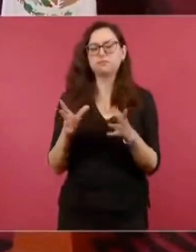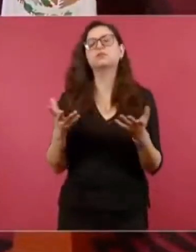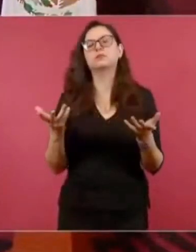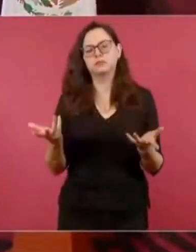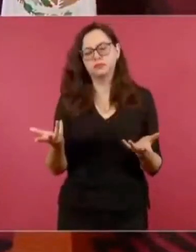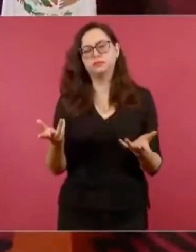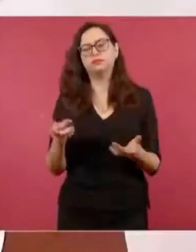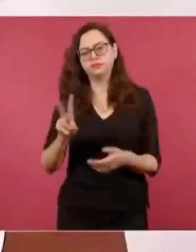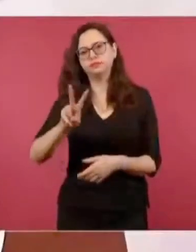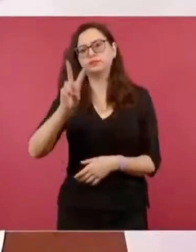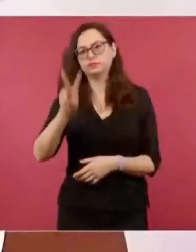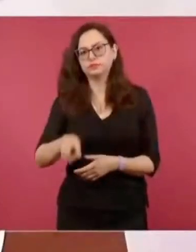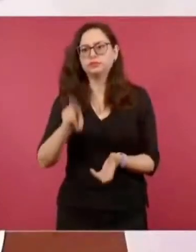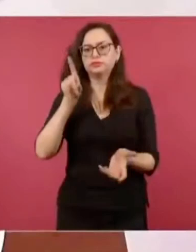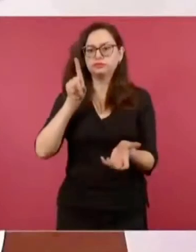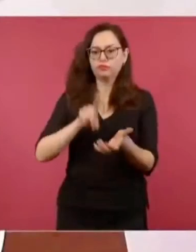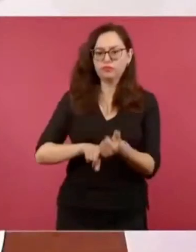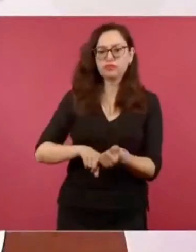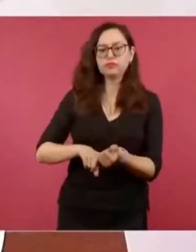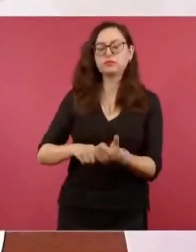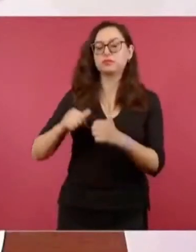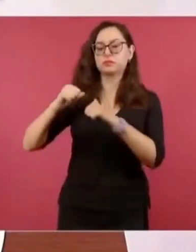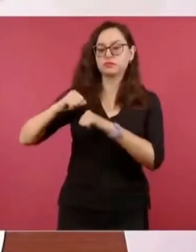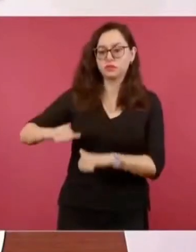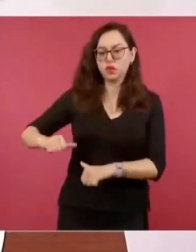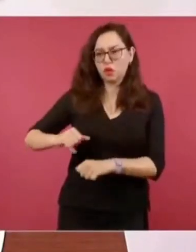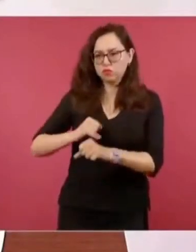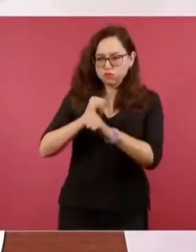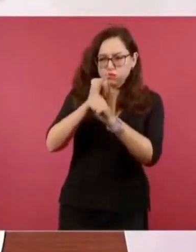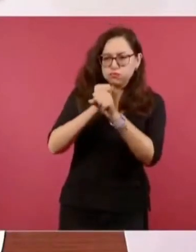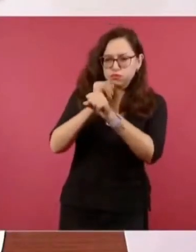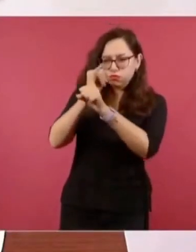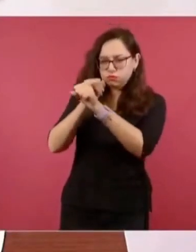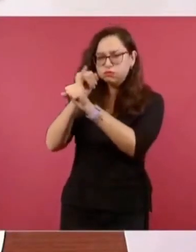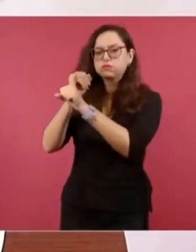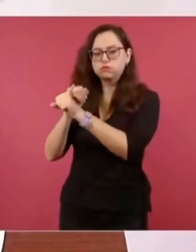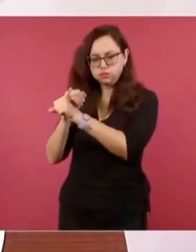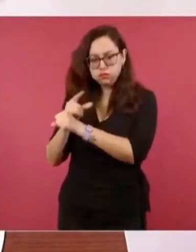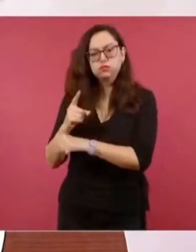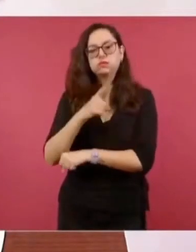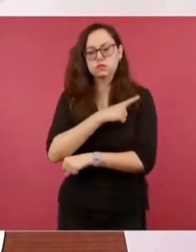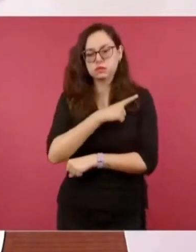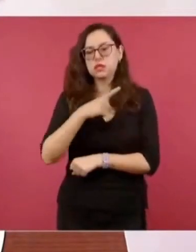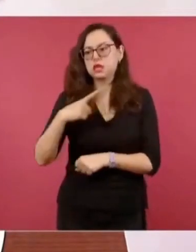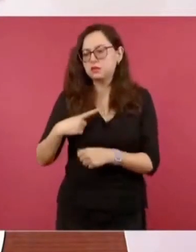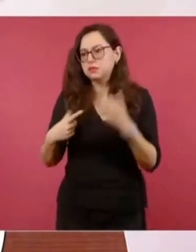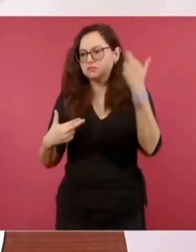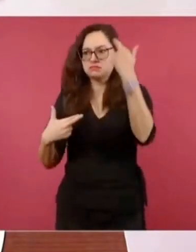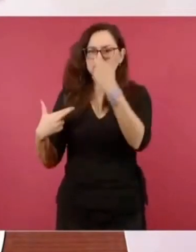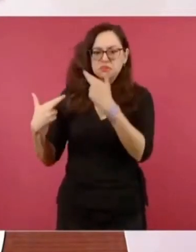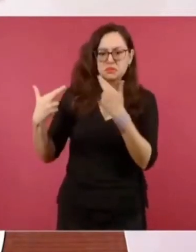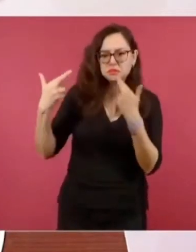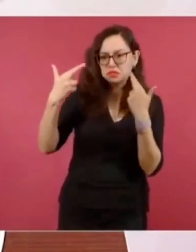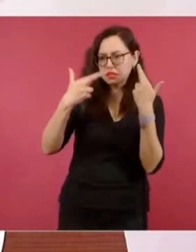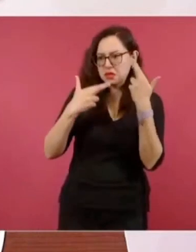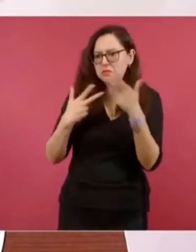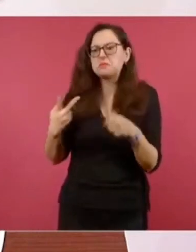investigar, la autoridad competente, pero